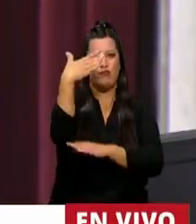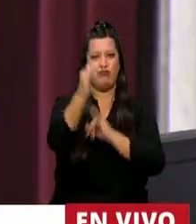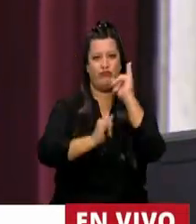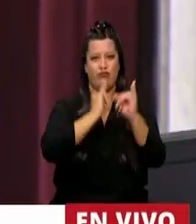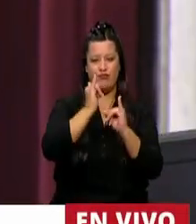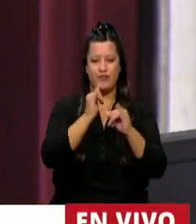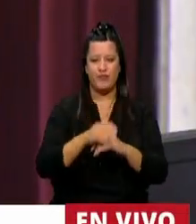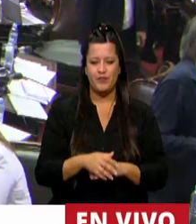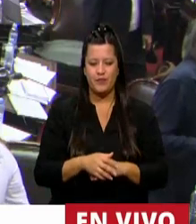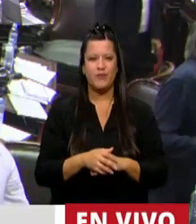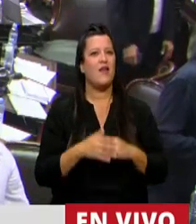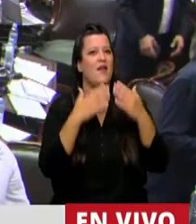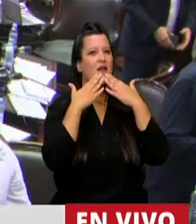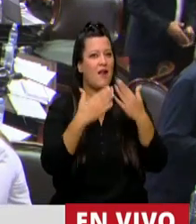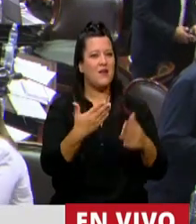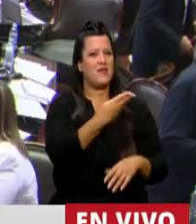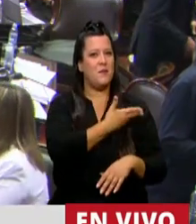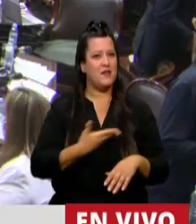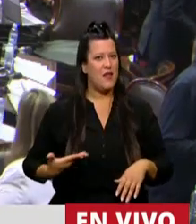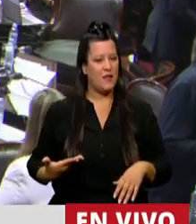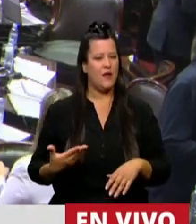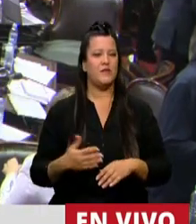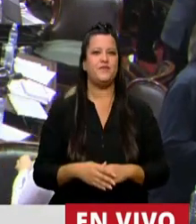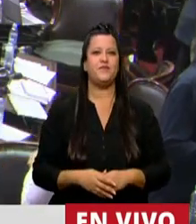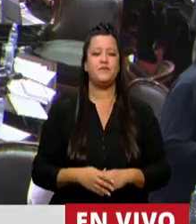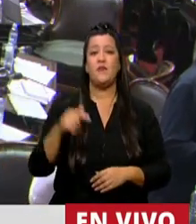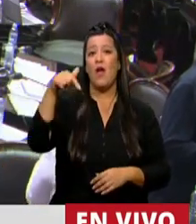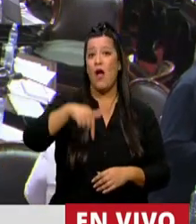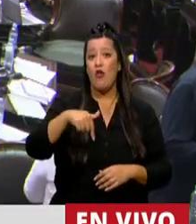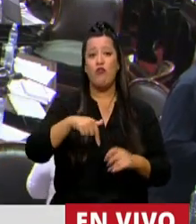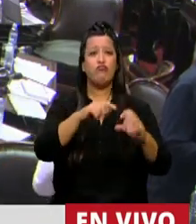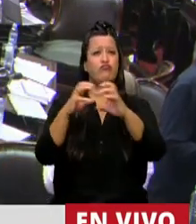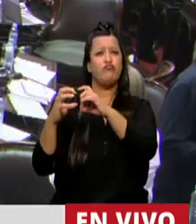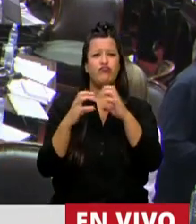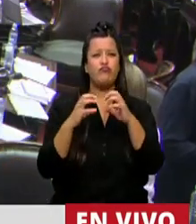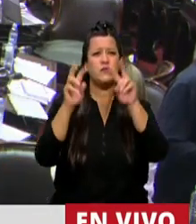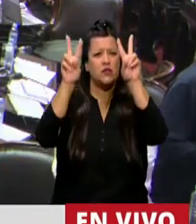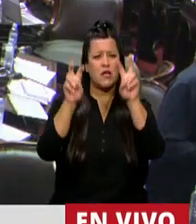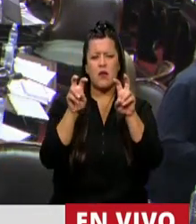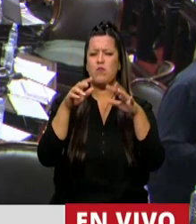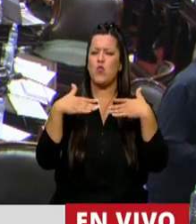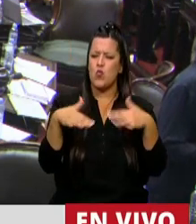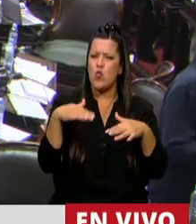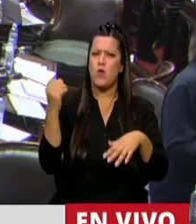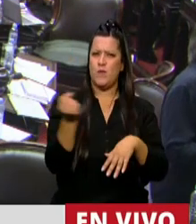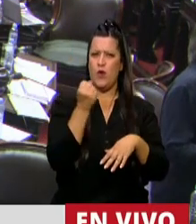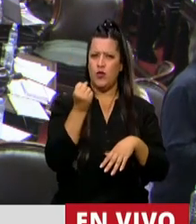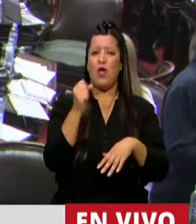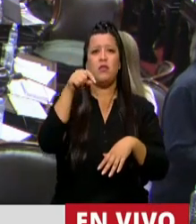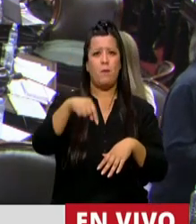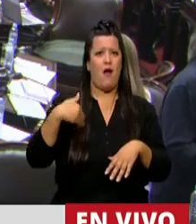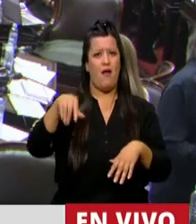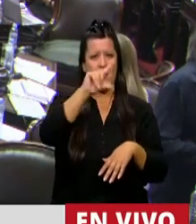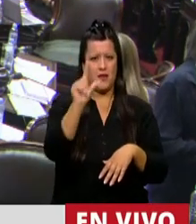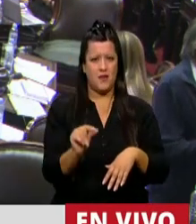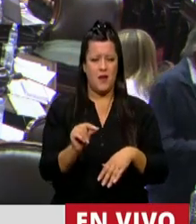Muchas gracias, señor Presidente. Estamos tratando un tema muy importante para la República